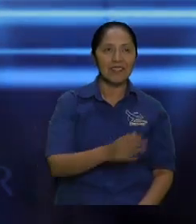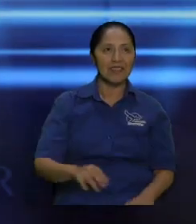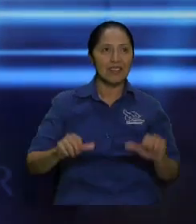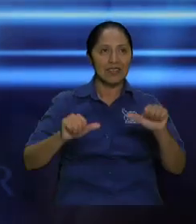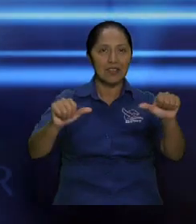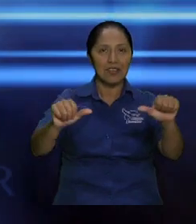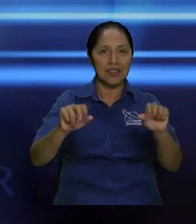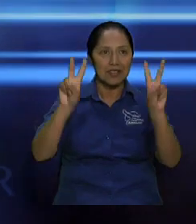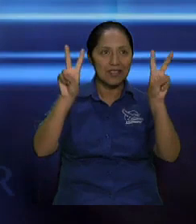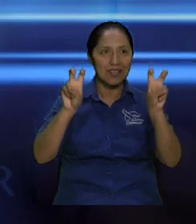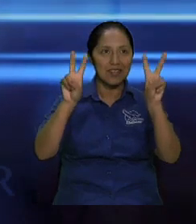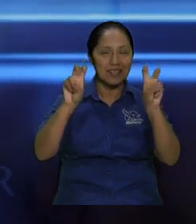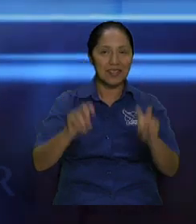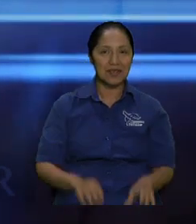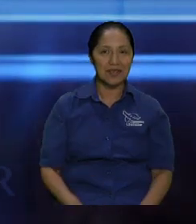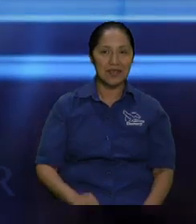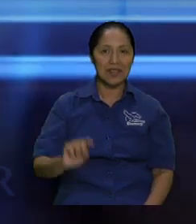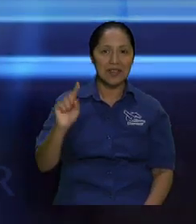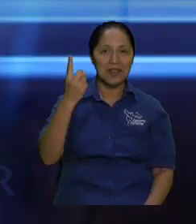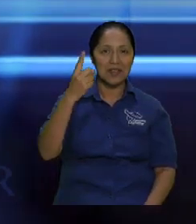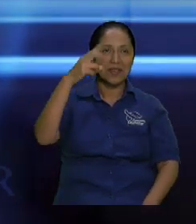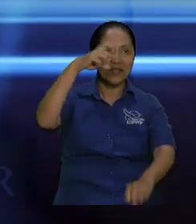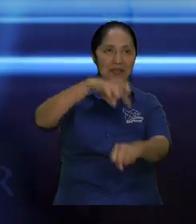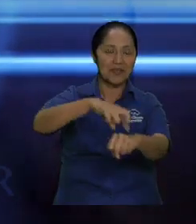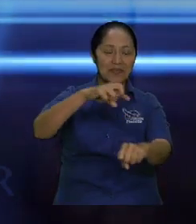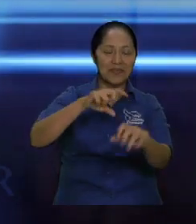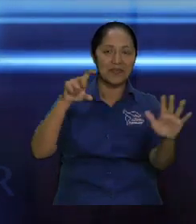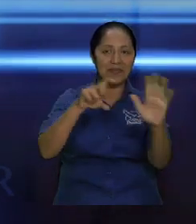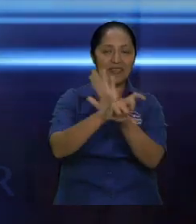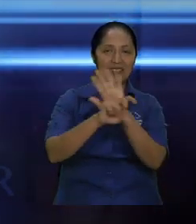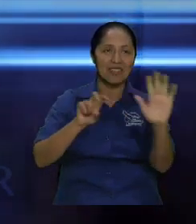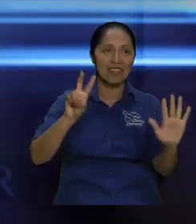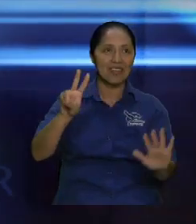miremos lo primerísimo lo primerísimo